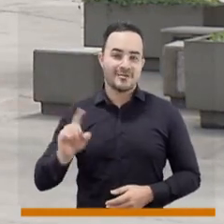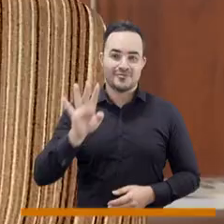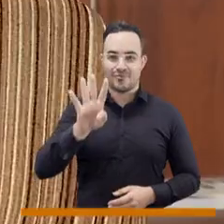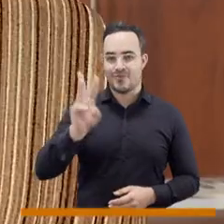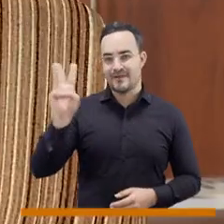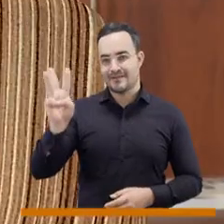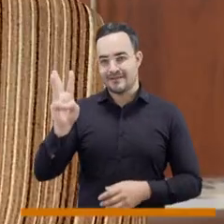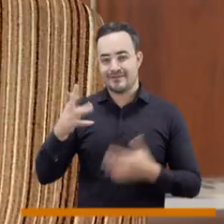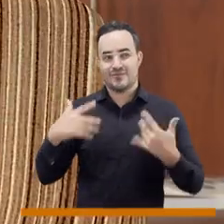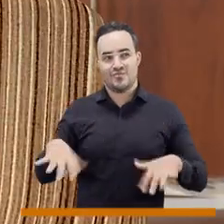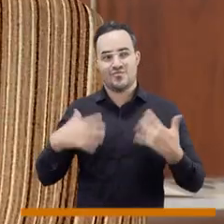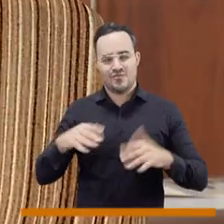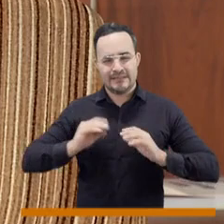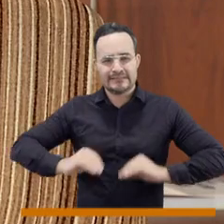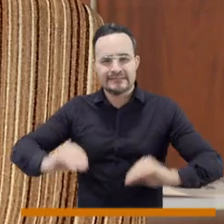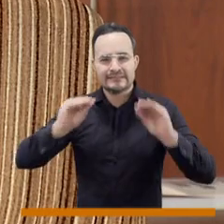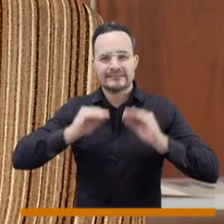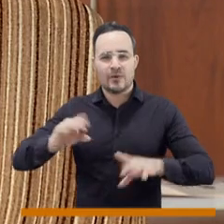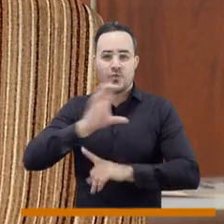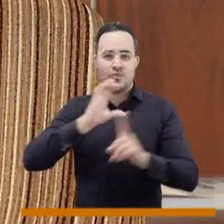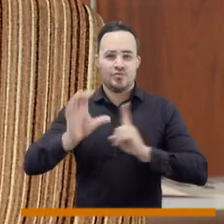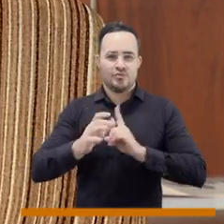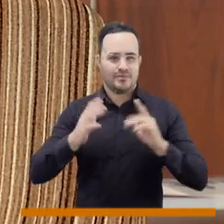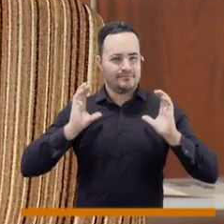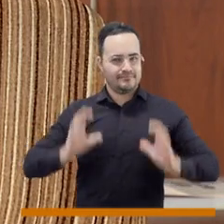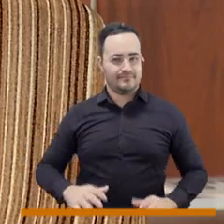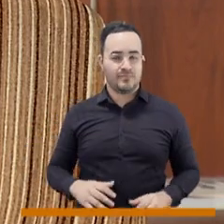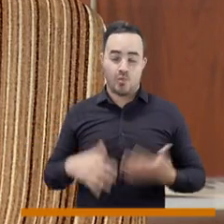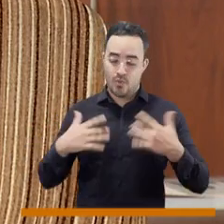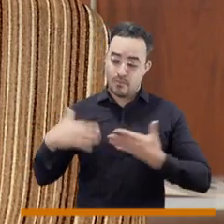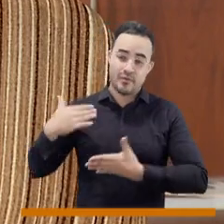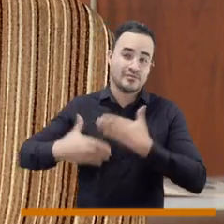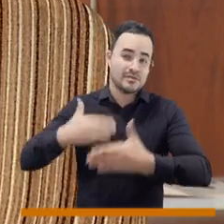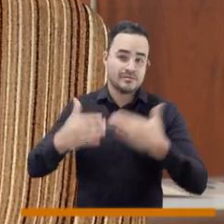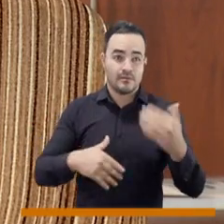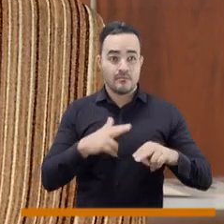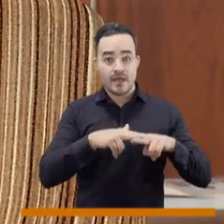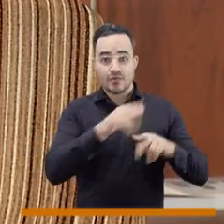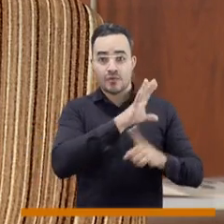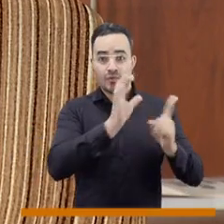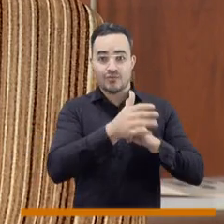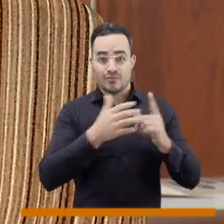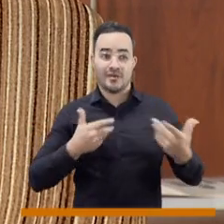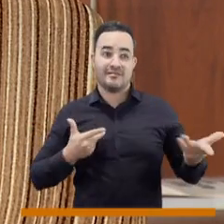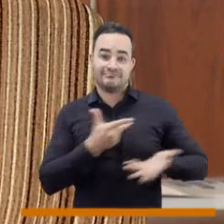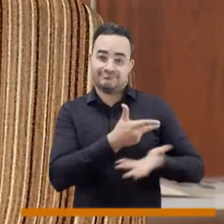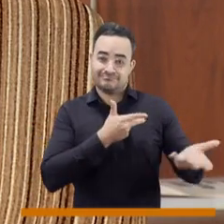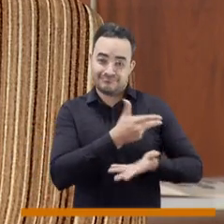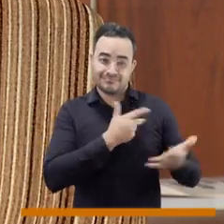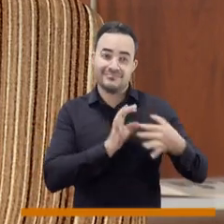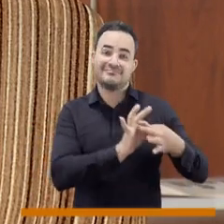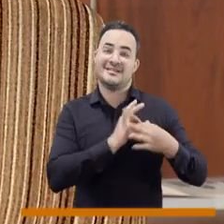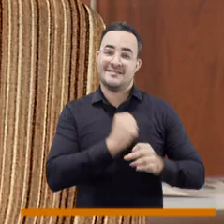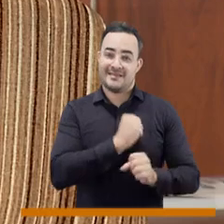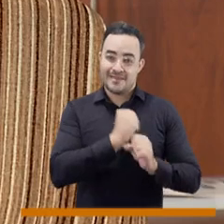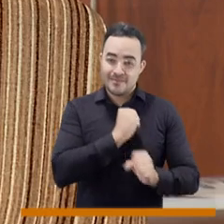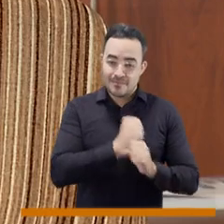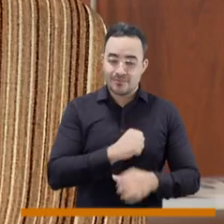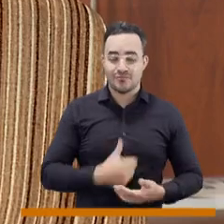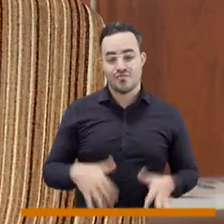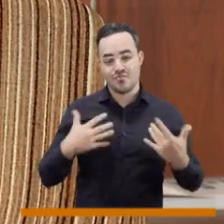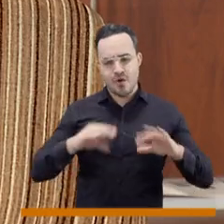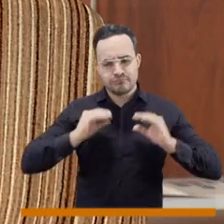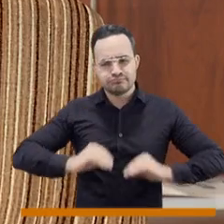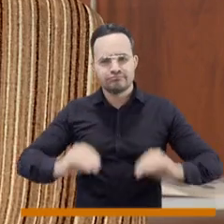entidad. 43 años de construir cultura ciudadana, esto es un proceso, es una construcción. La cultura